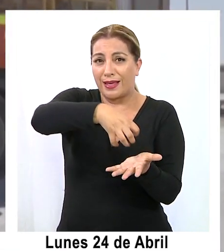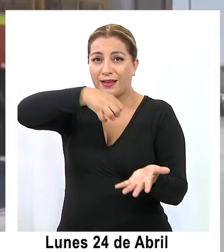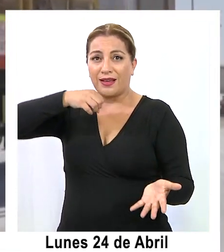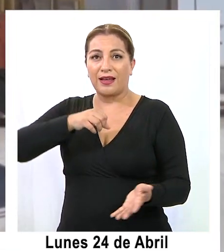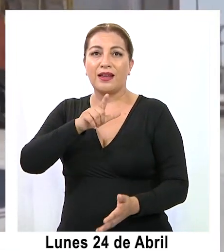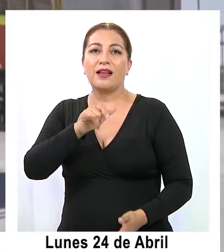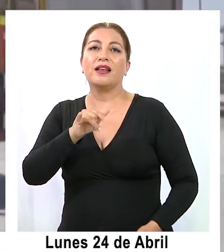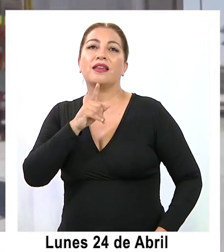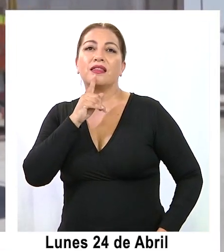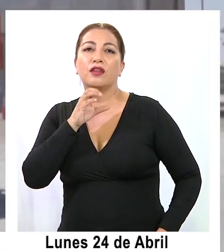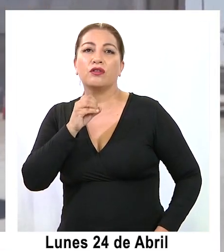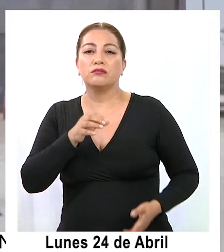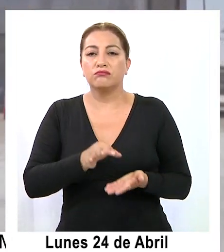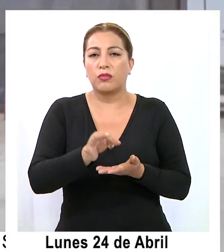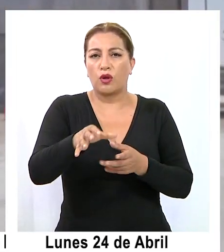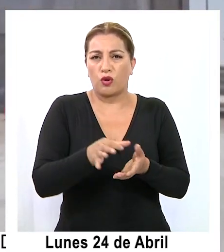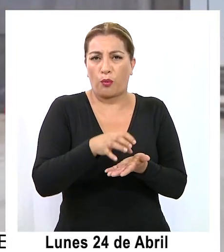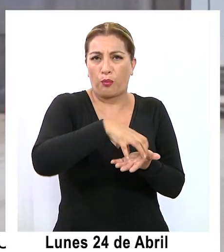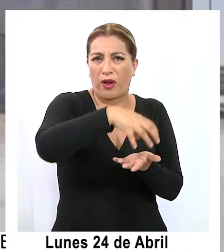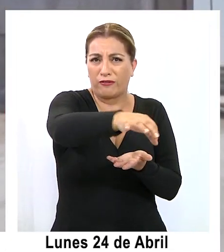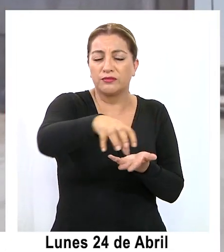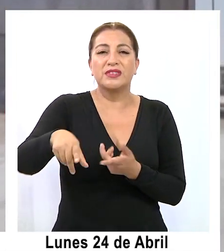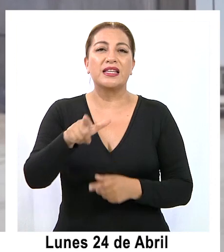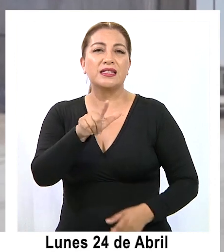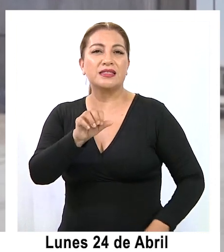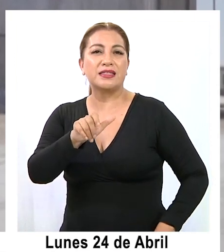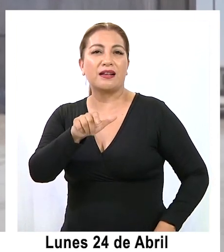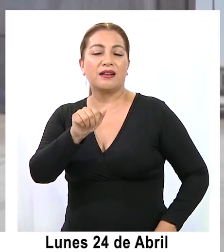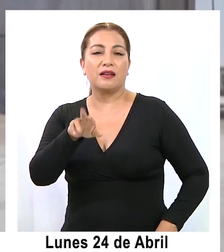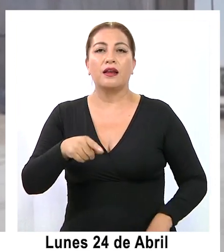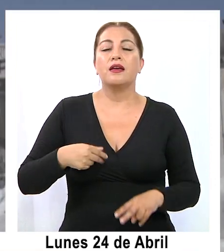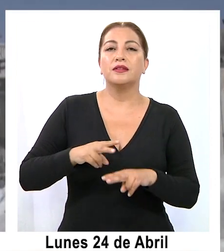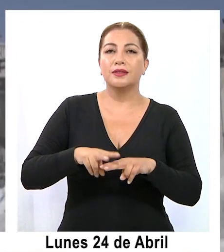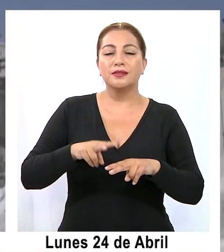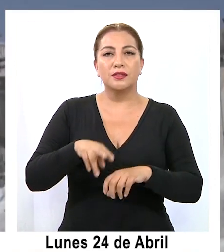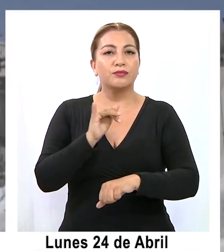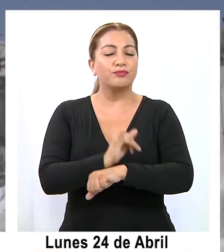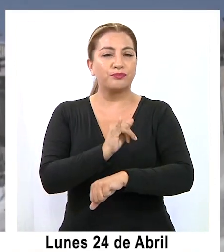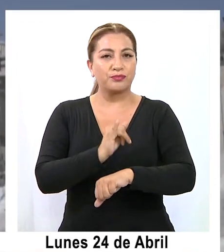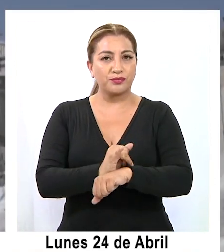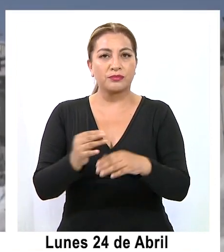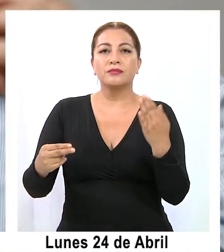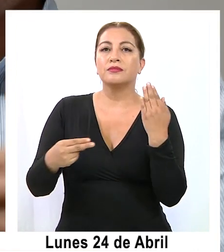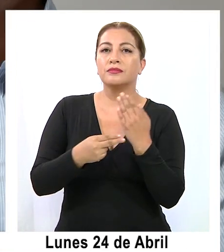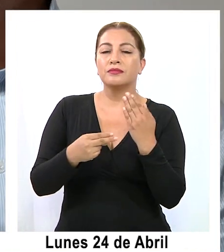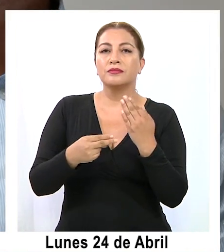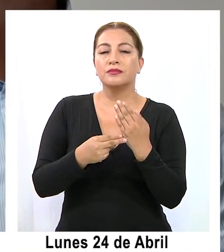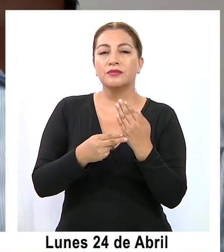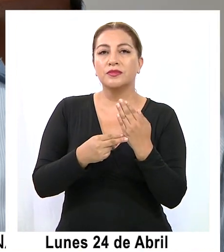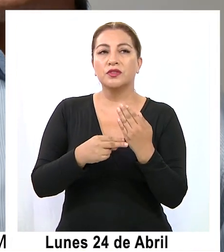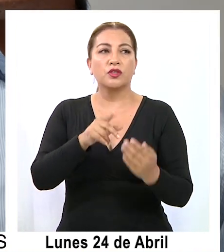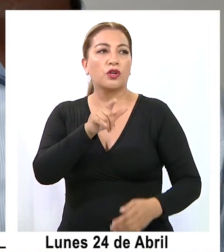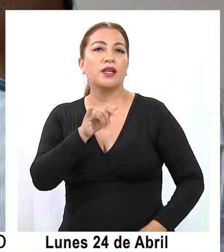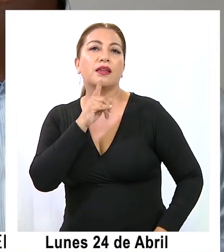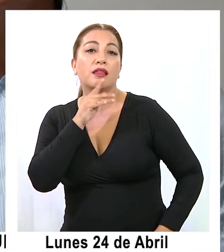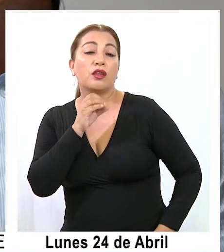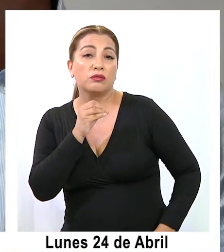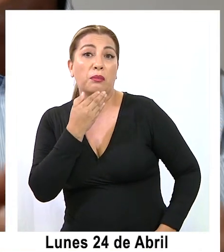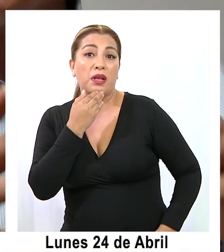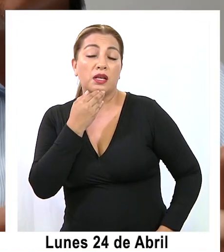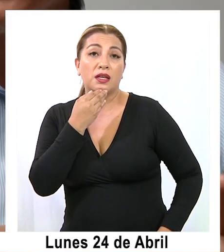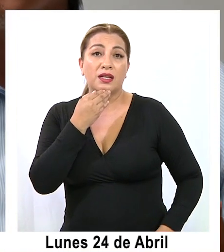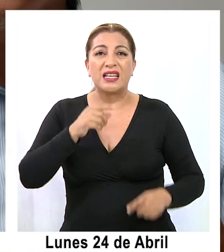litio en los salares. Se creará el Instituto Tecnológico y de Investigación Público del Litio y Salares,